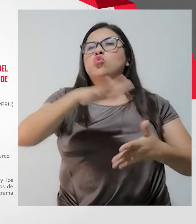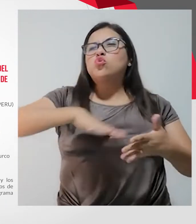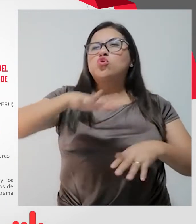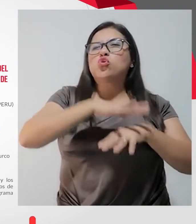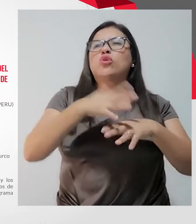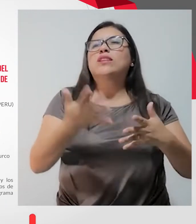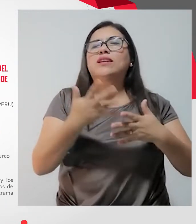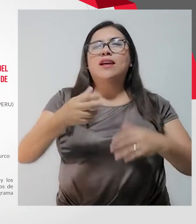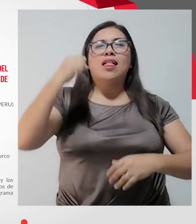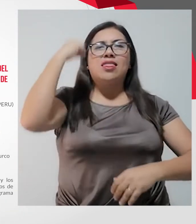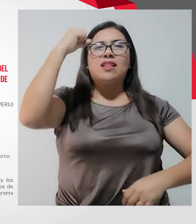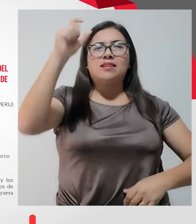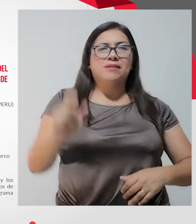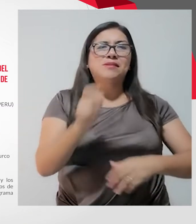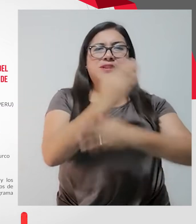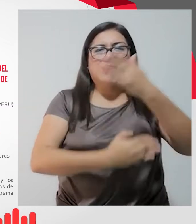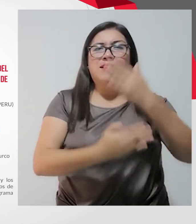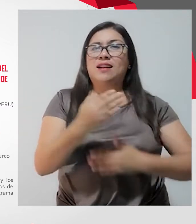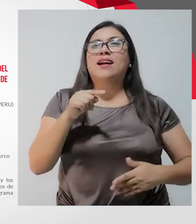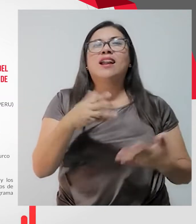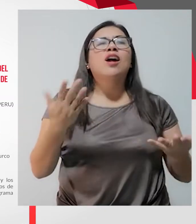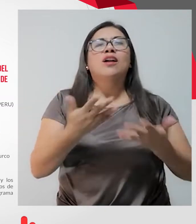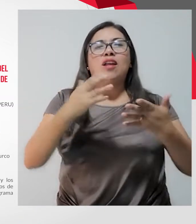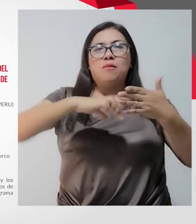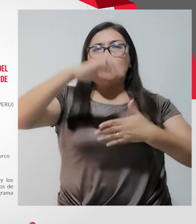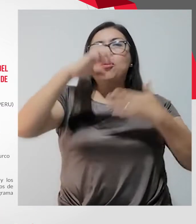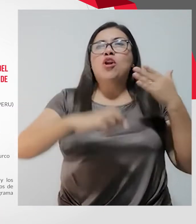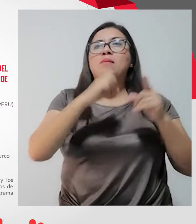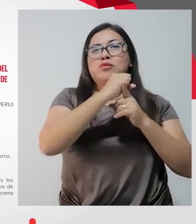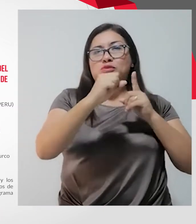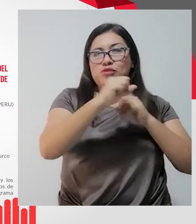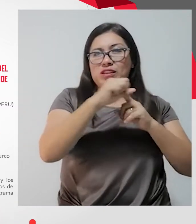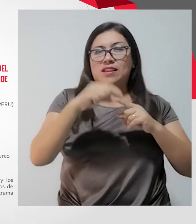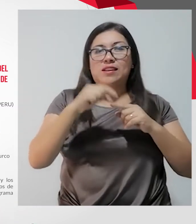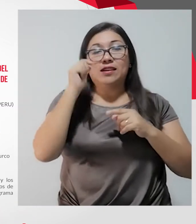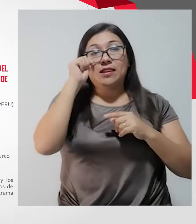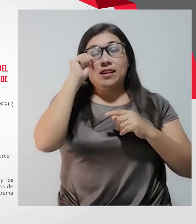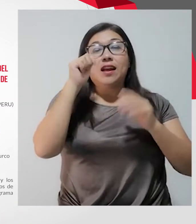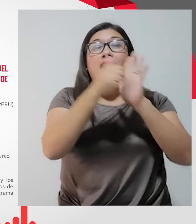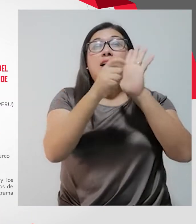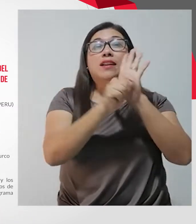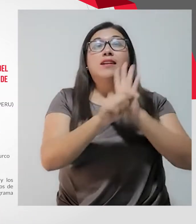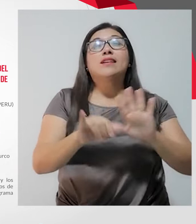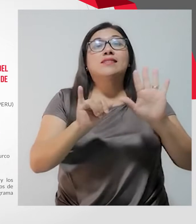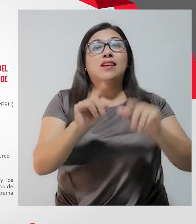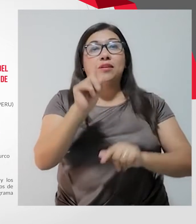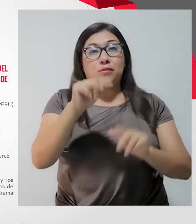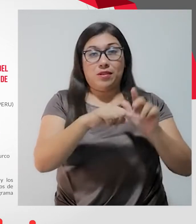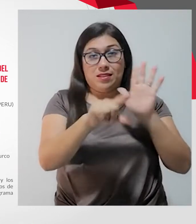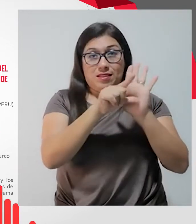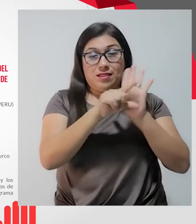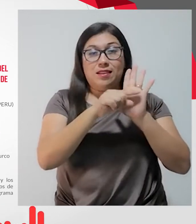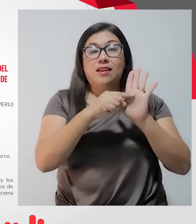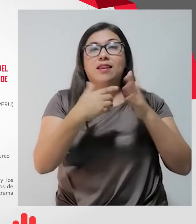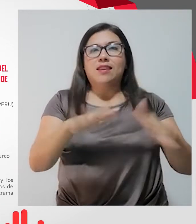tienen las personas con discapacidad a los programas sociales. El artículo 61 de la